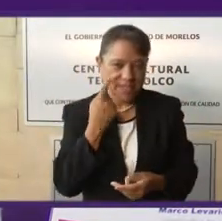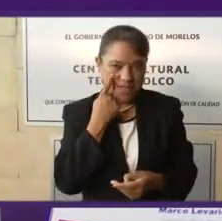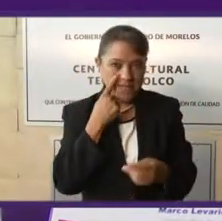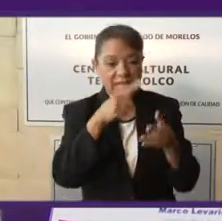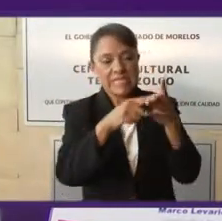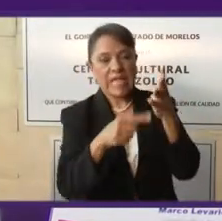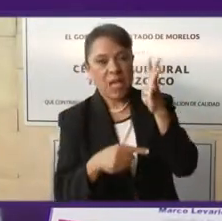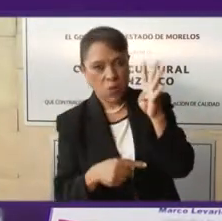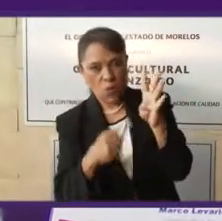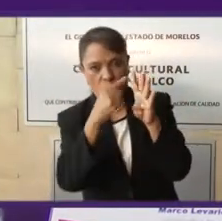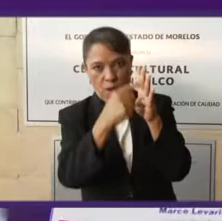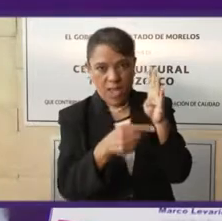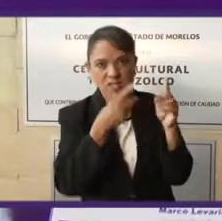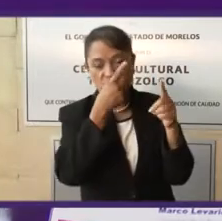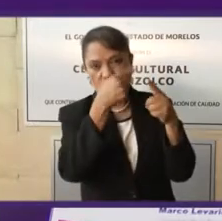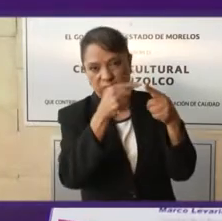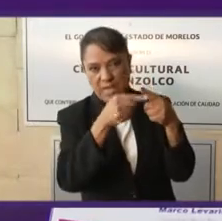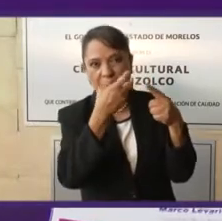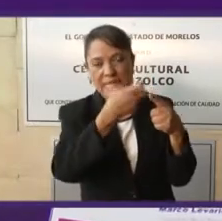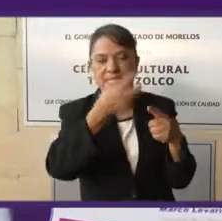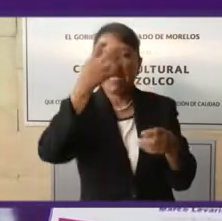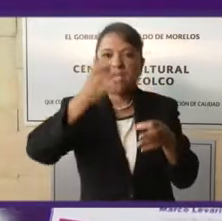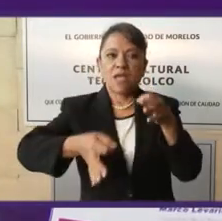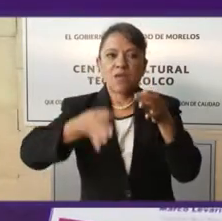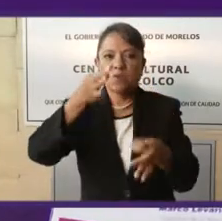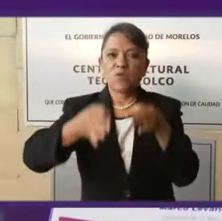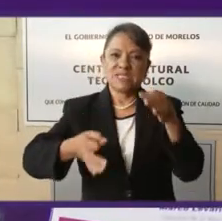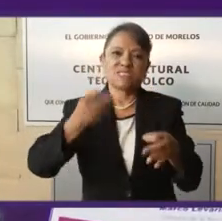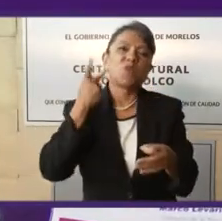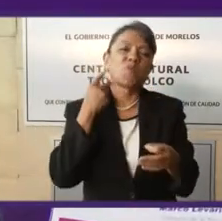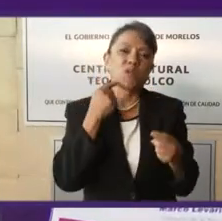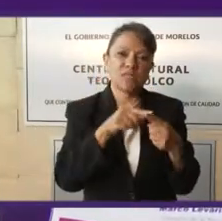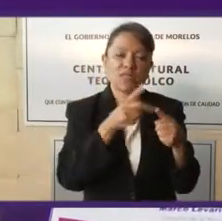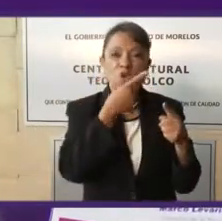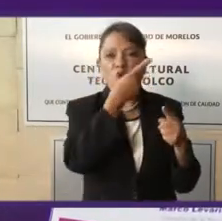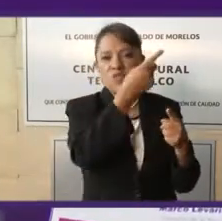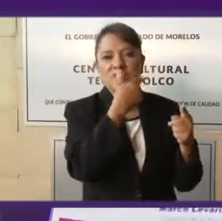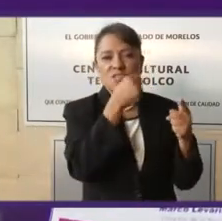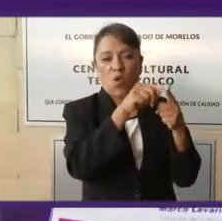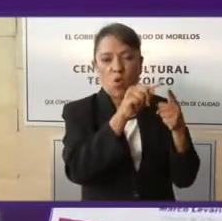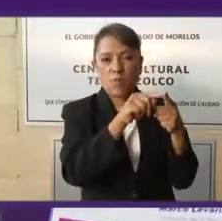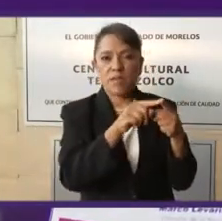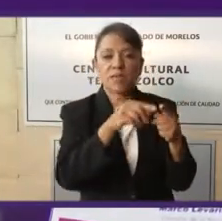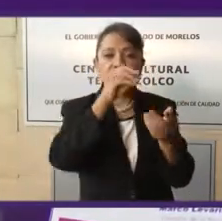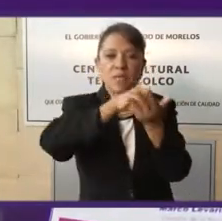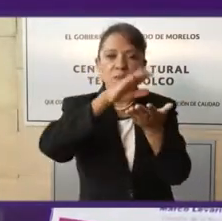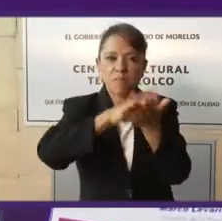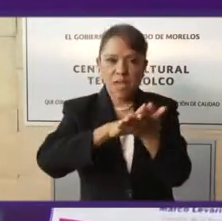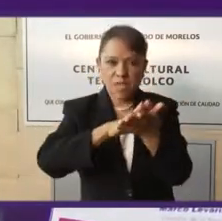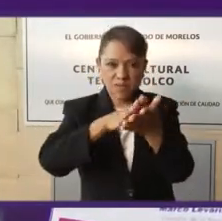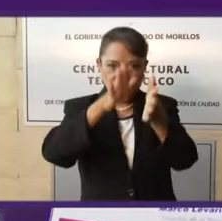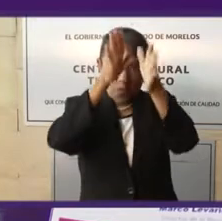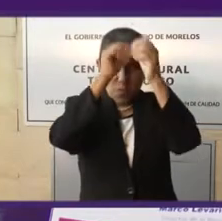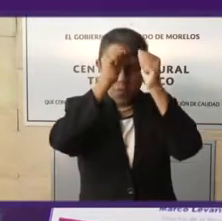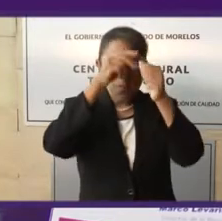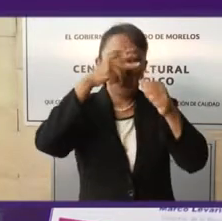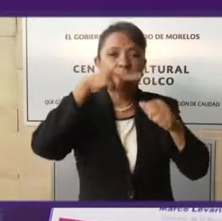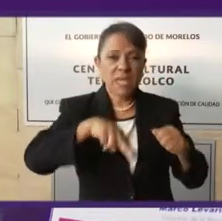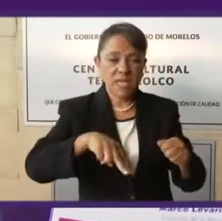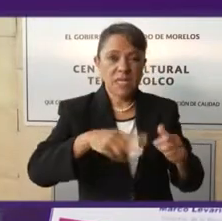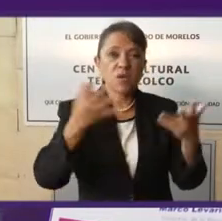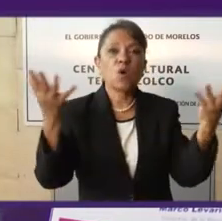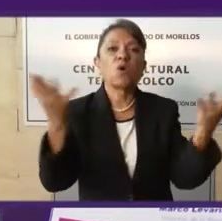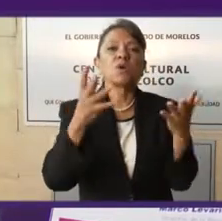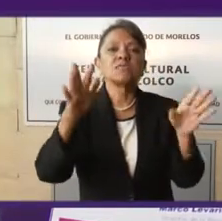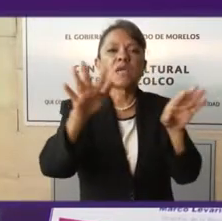que al mismo tiempo tienen que ver con juicios políticos que están presentes. Él dice, el Pacto por México llevó a la